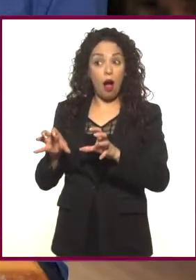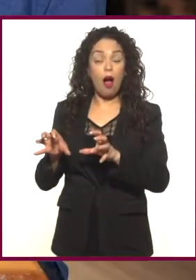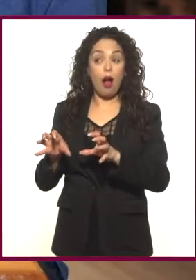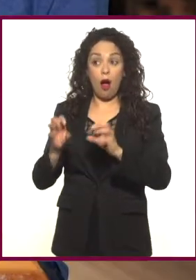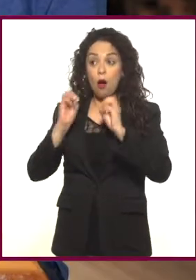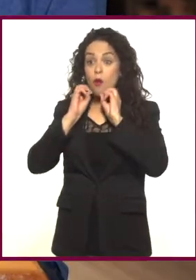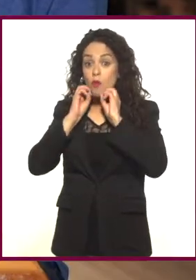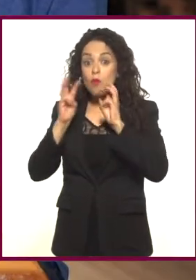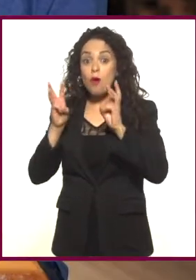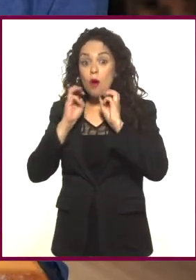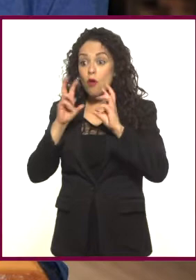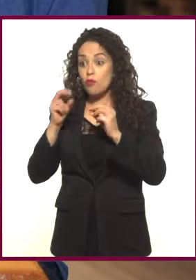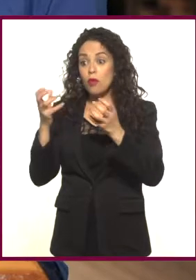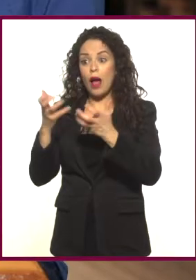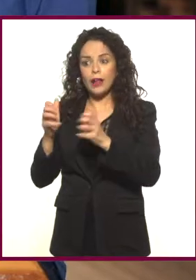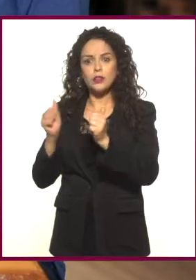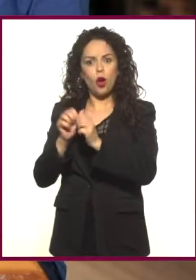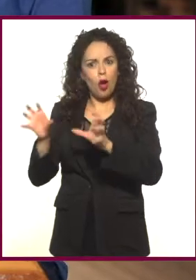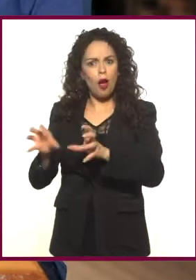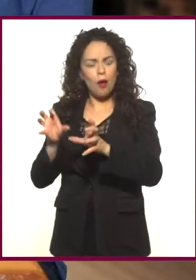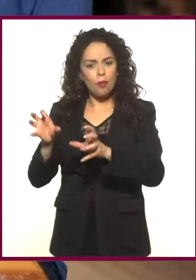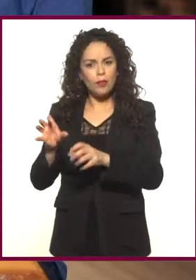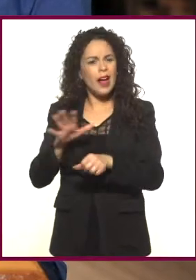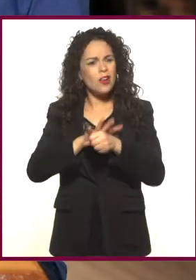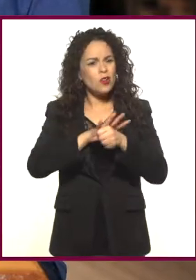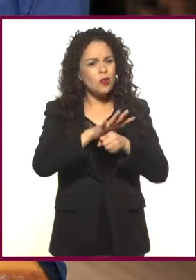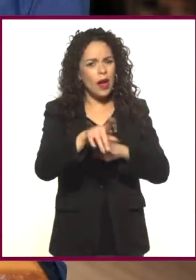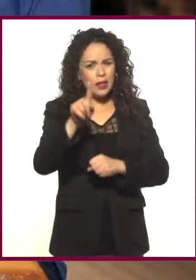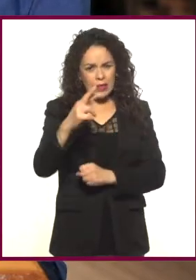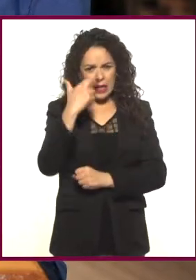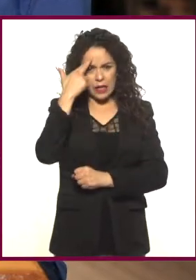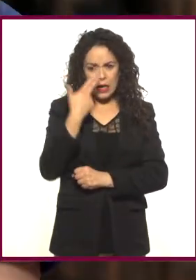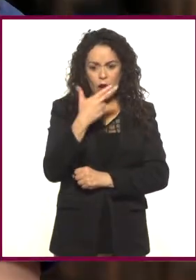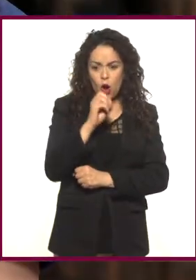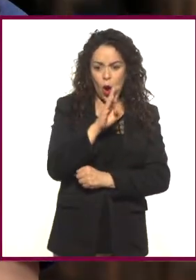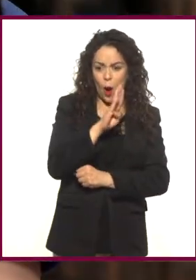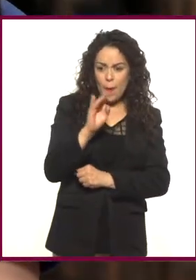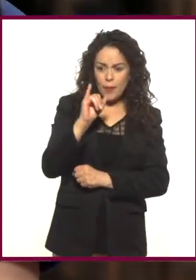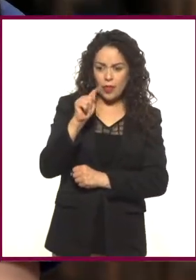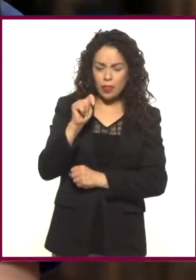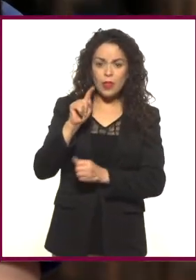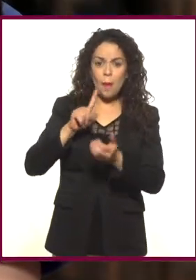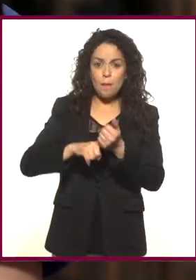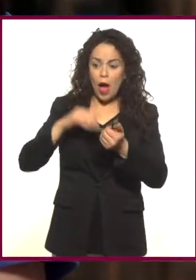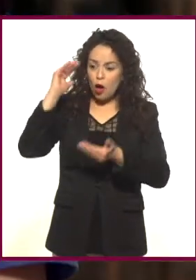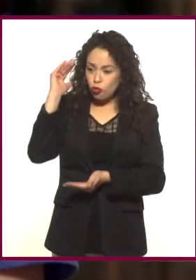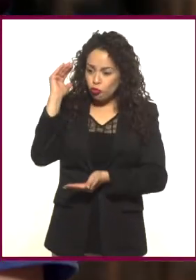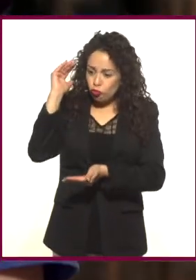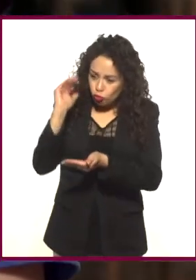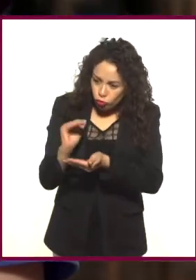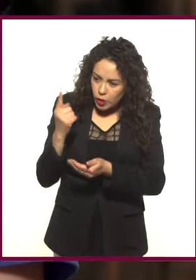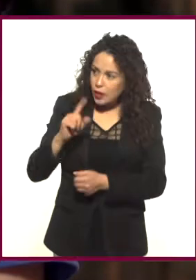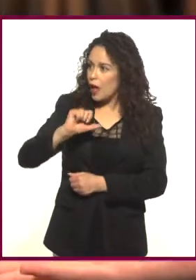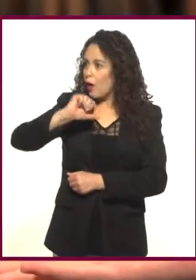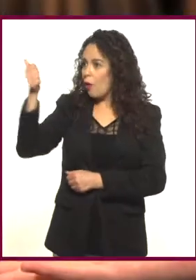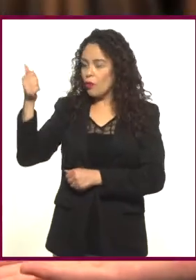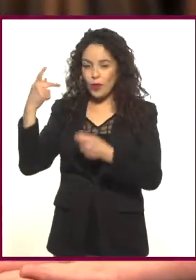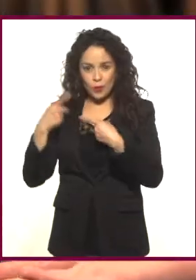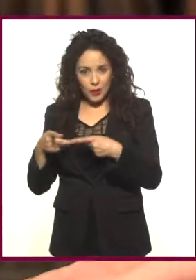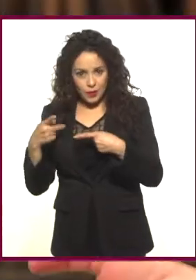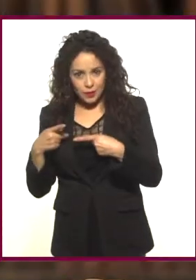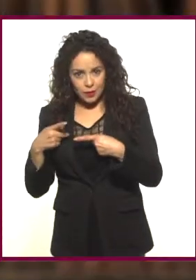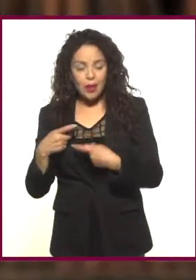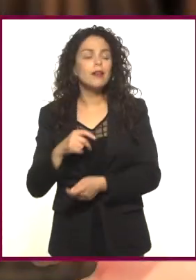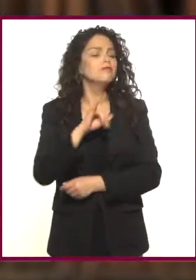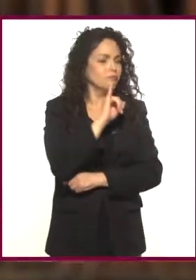de guau. ¿Cuáles? ¿Te acuerdas que los hobbits son mucho más pequeños que los otros personajes, no? Ajá,